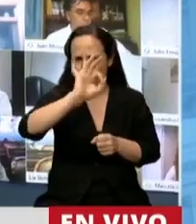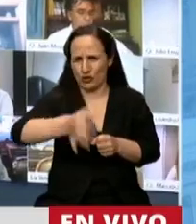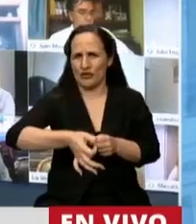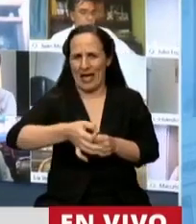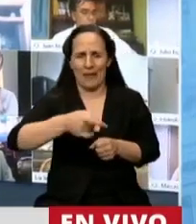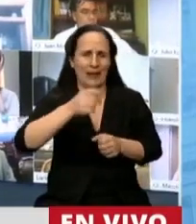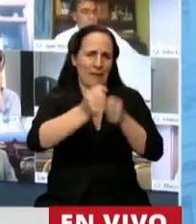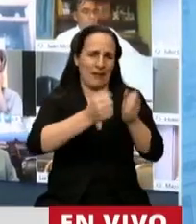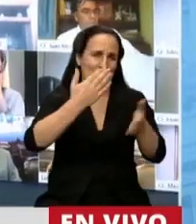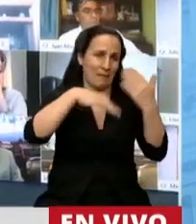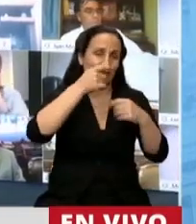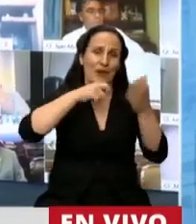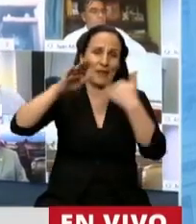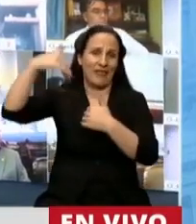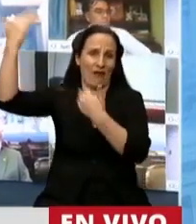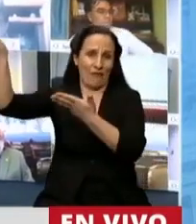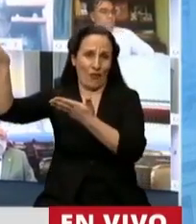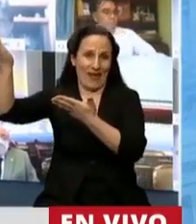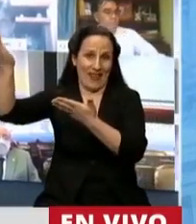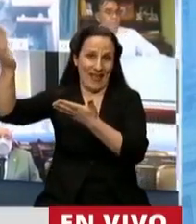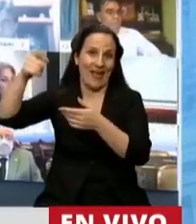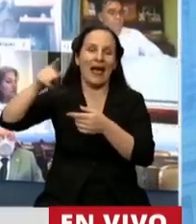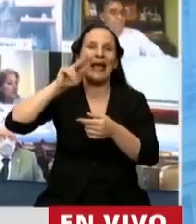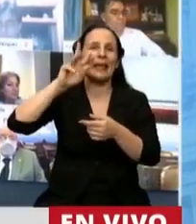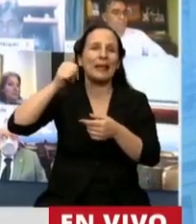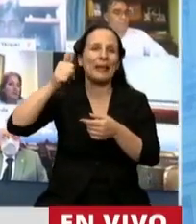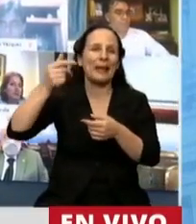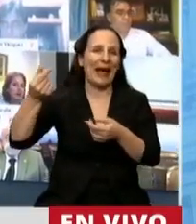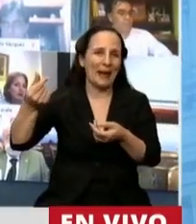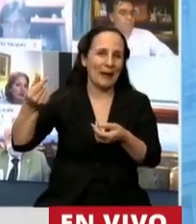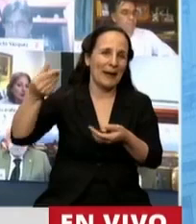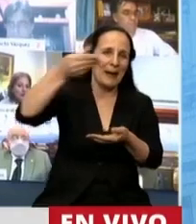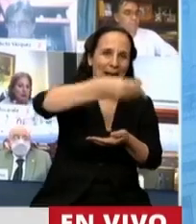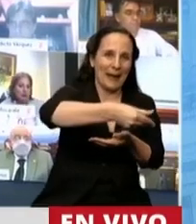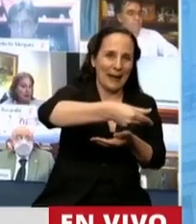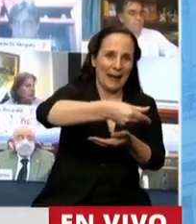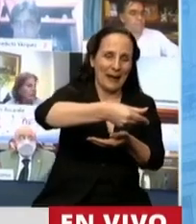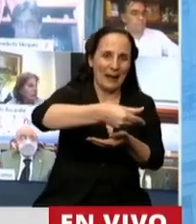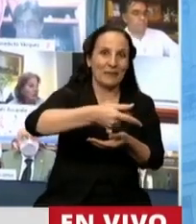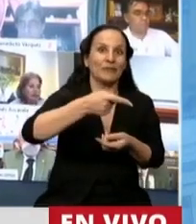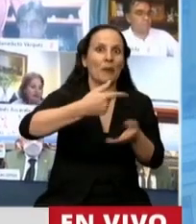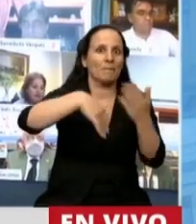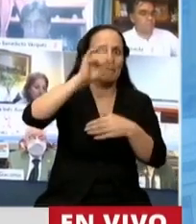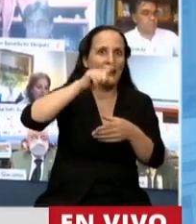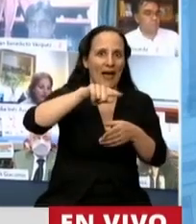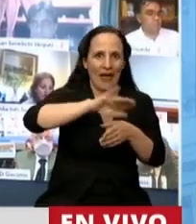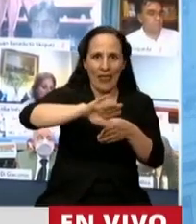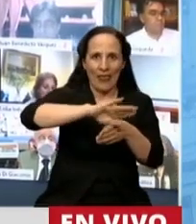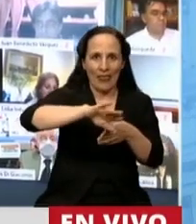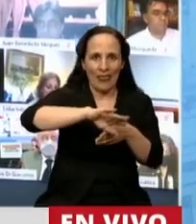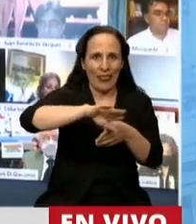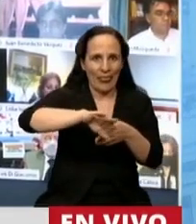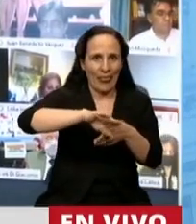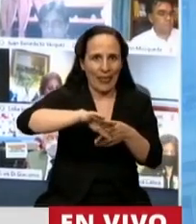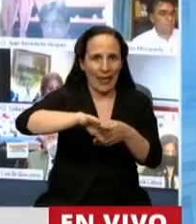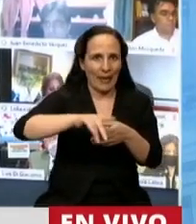mayoría exporta, y al exportar se les reintegra el IVA, por lo tanto, la principal deuda impositiva que pueden llegar